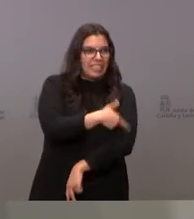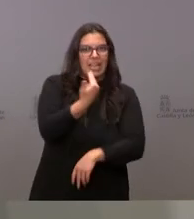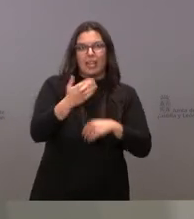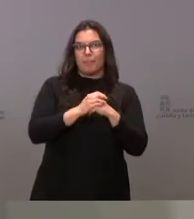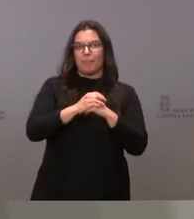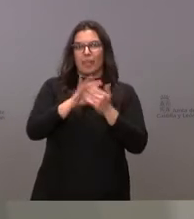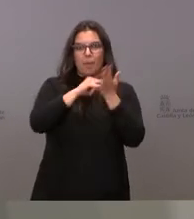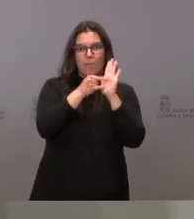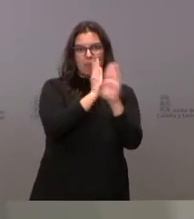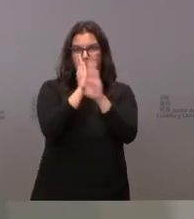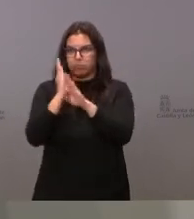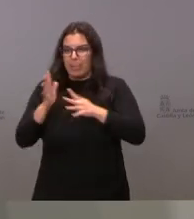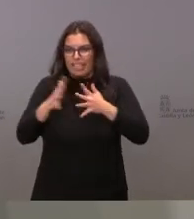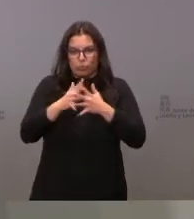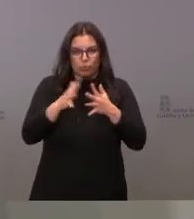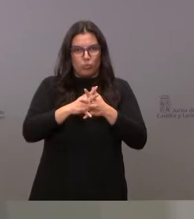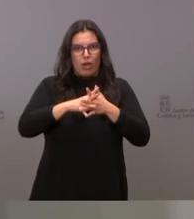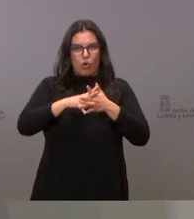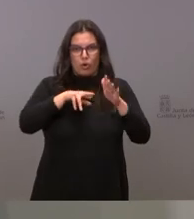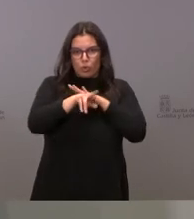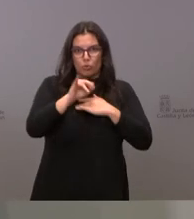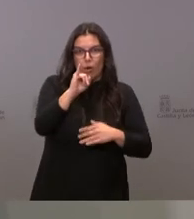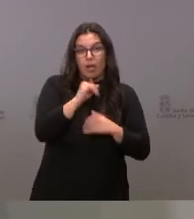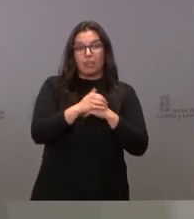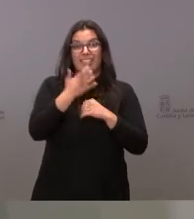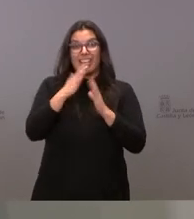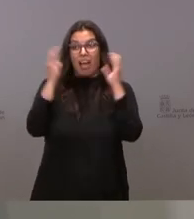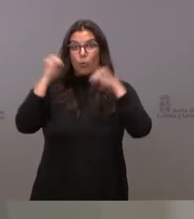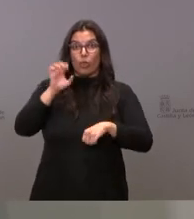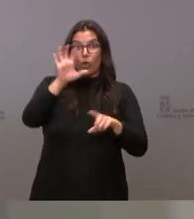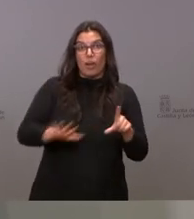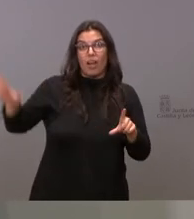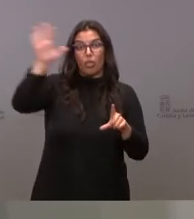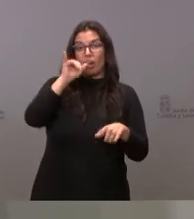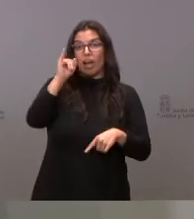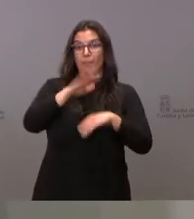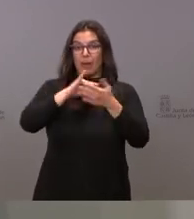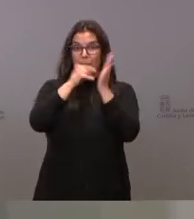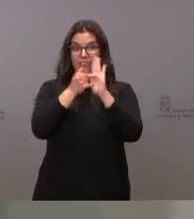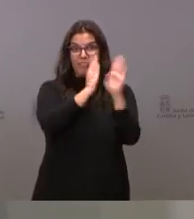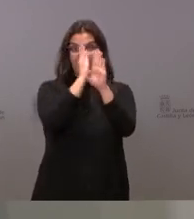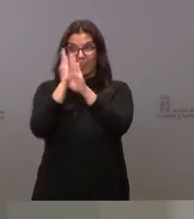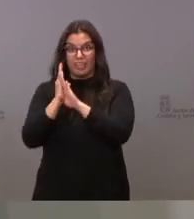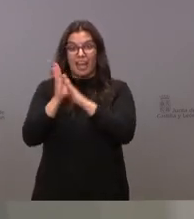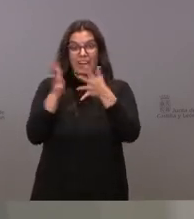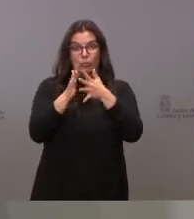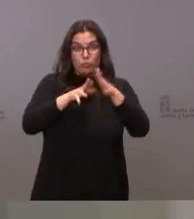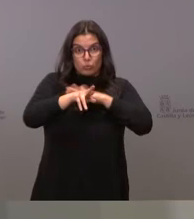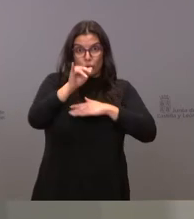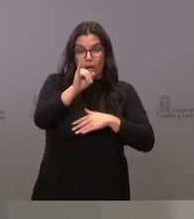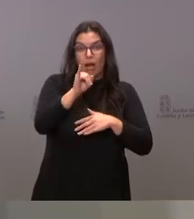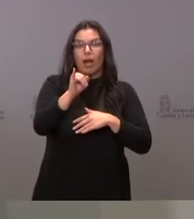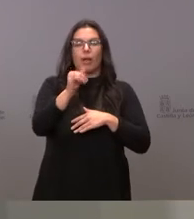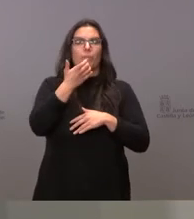planificación de nuestras infraestructuras. Si hubiera un acuerdo nacional planificando las infraestructuras de este país, ¿cómo vamos a desarrollar nuestra alta